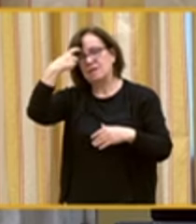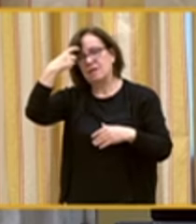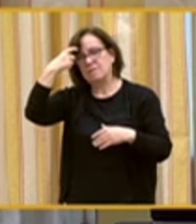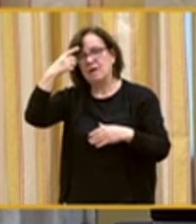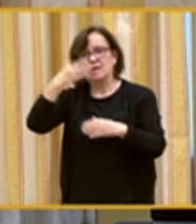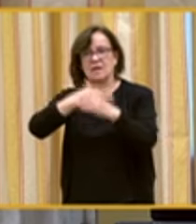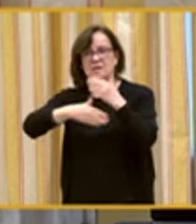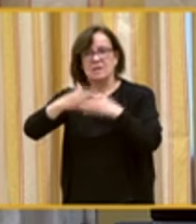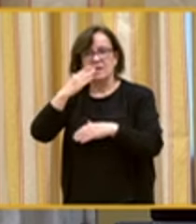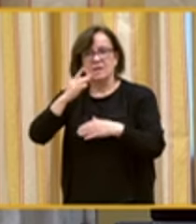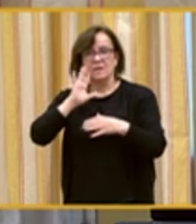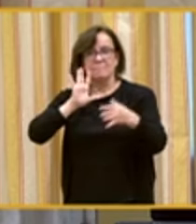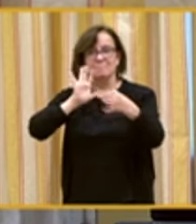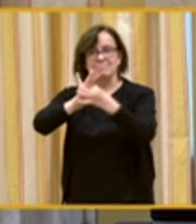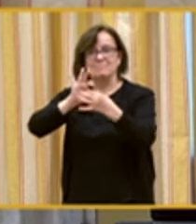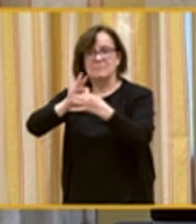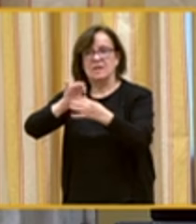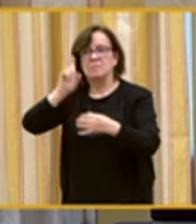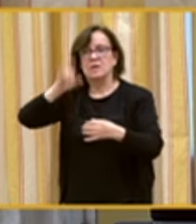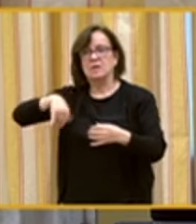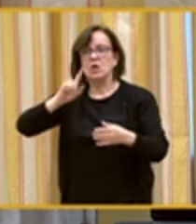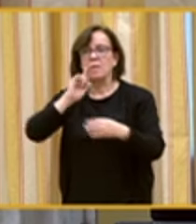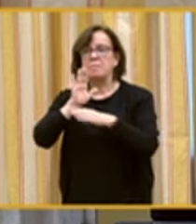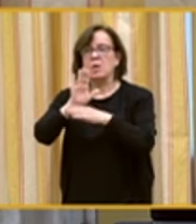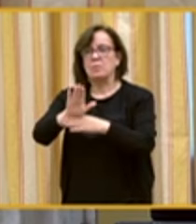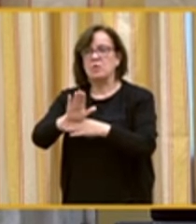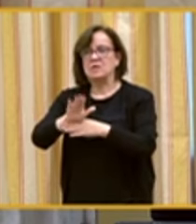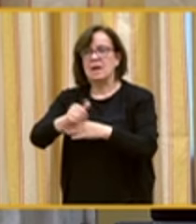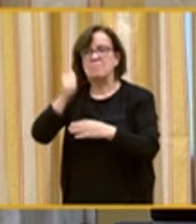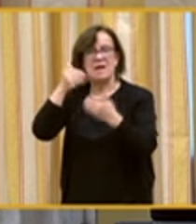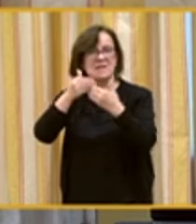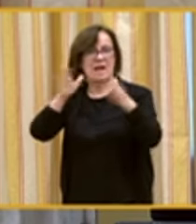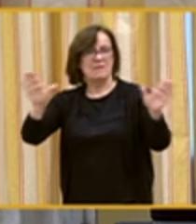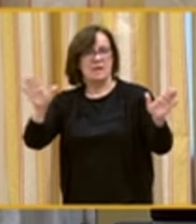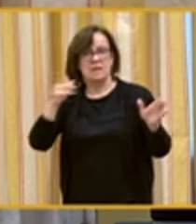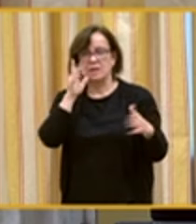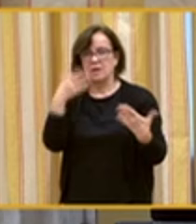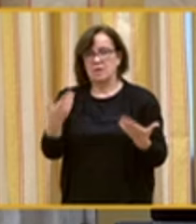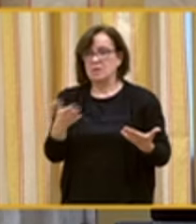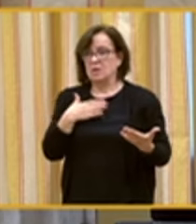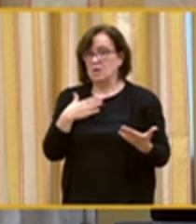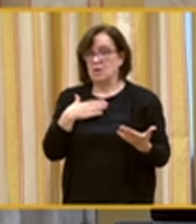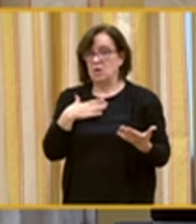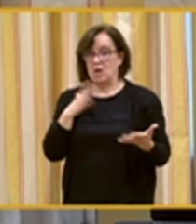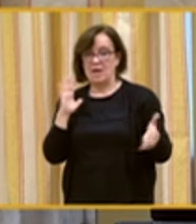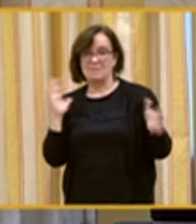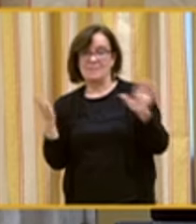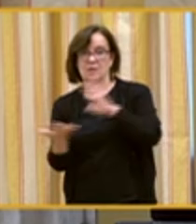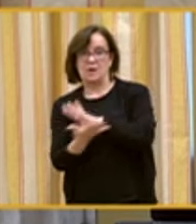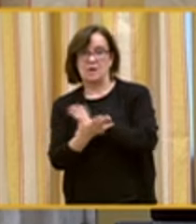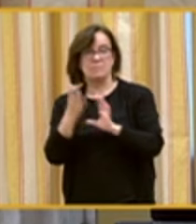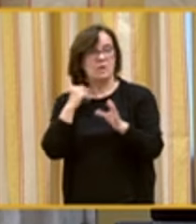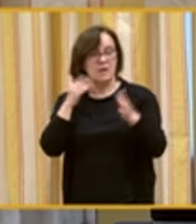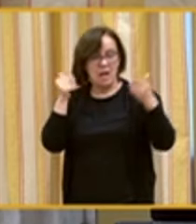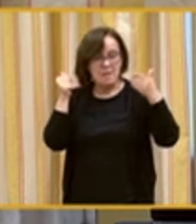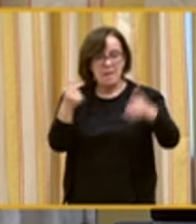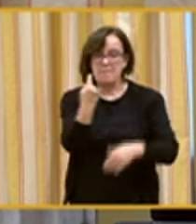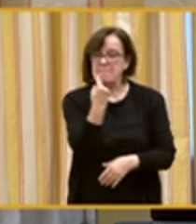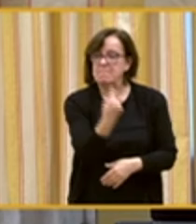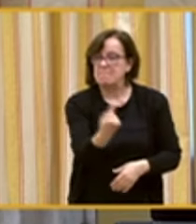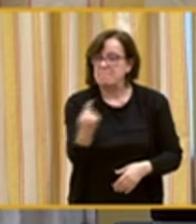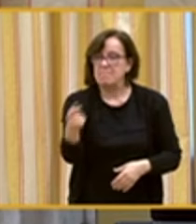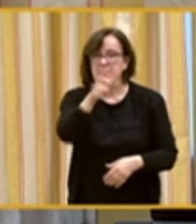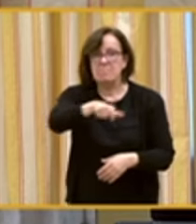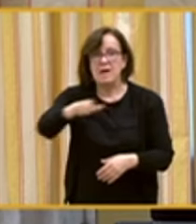y discapacidades afines, pero tenemos una propuesta cada vez más abierta que tiene que ver con nuestra evolución, centrada en cada persona, sus